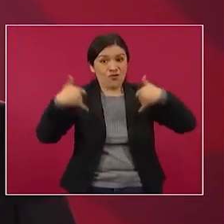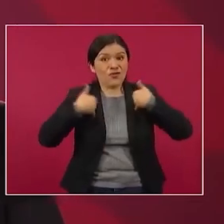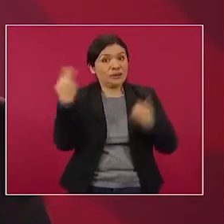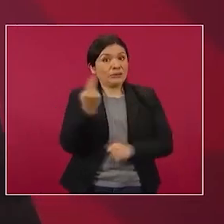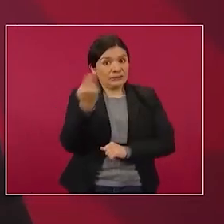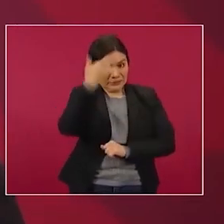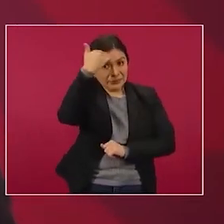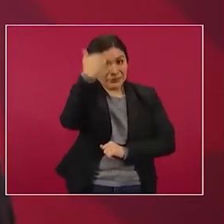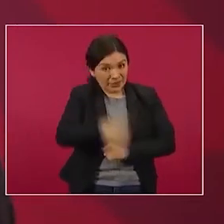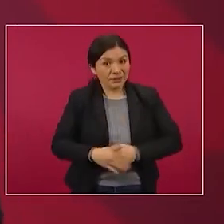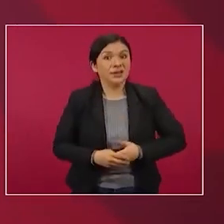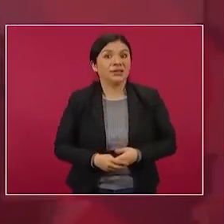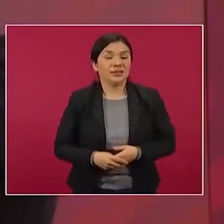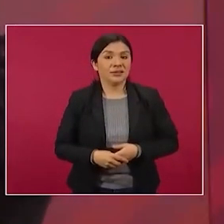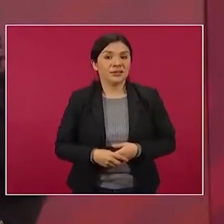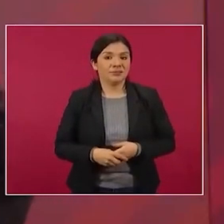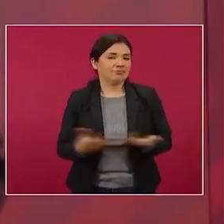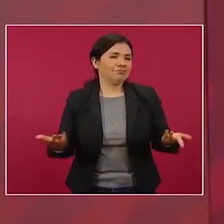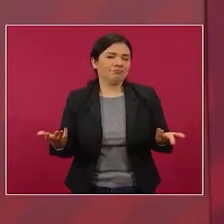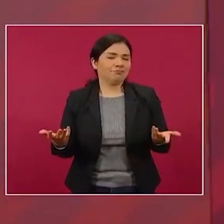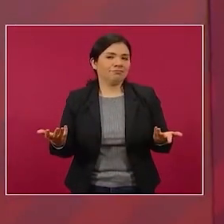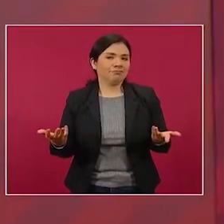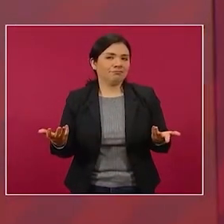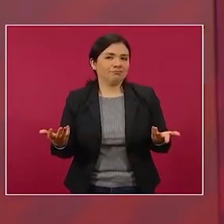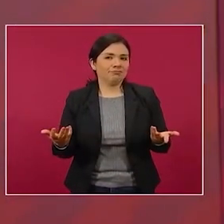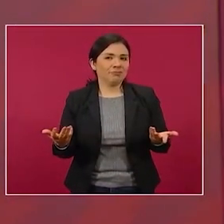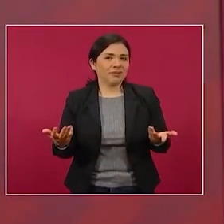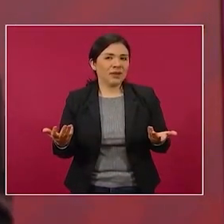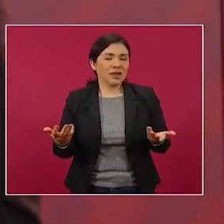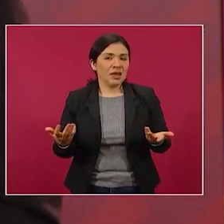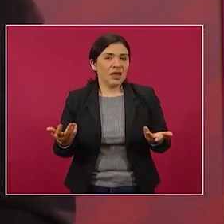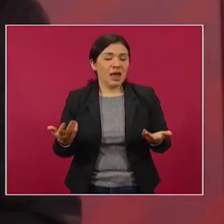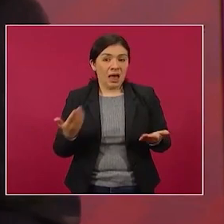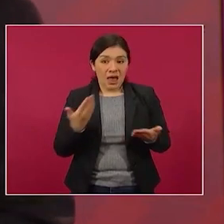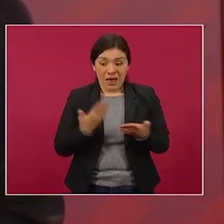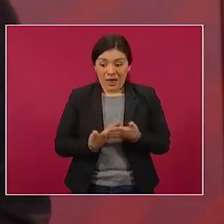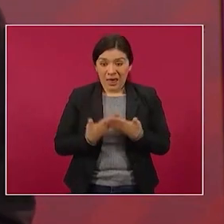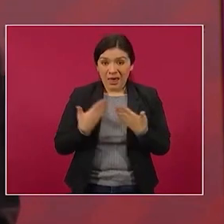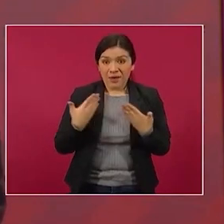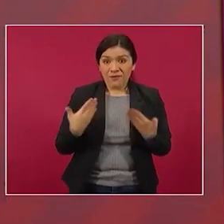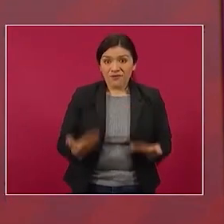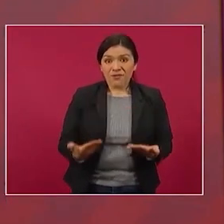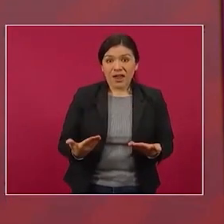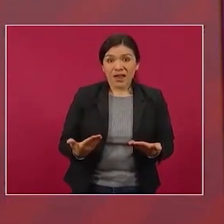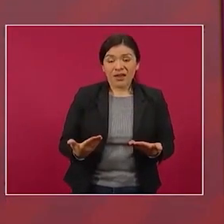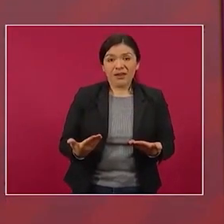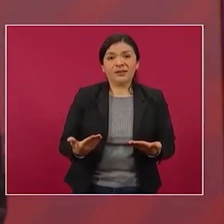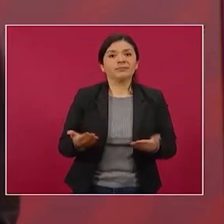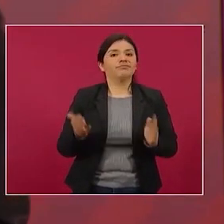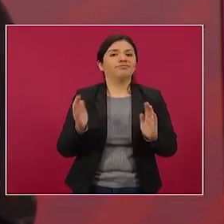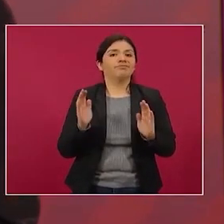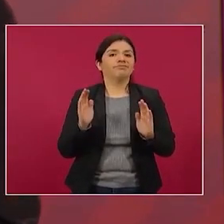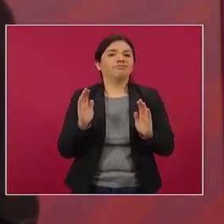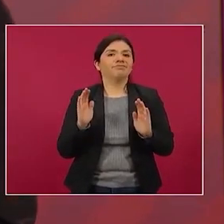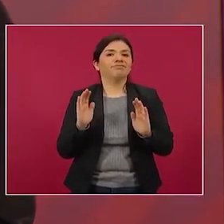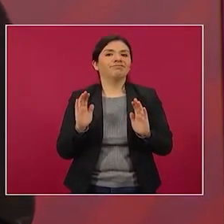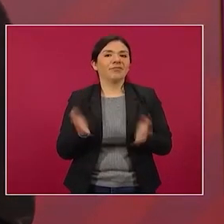porque ahora se ha dado por